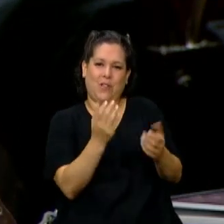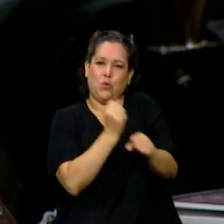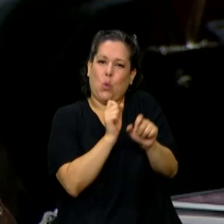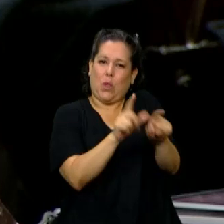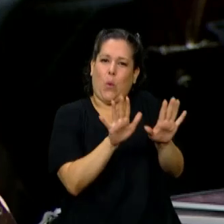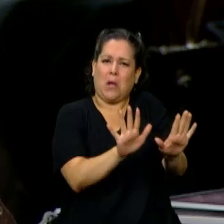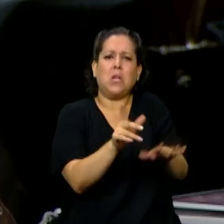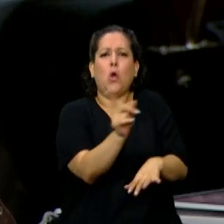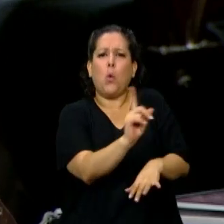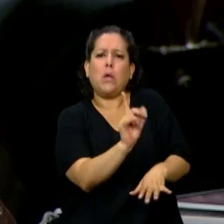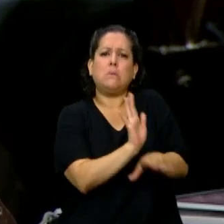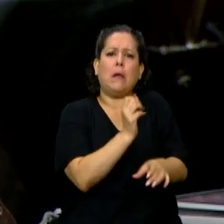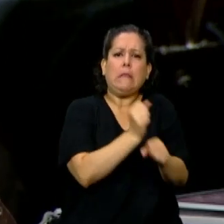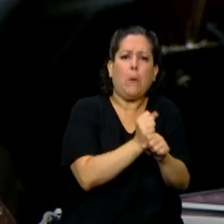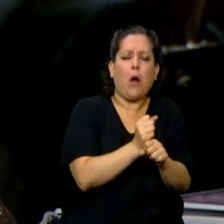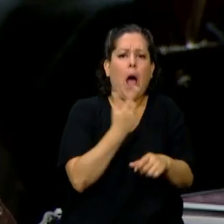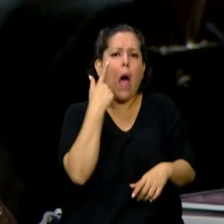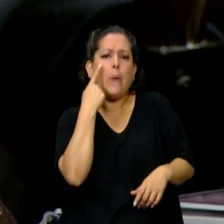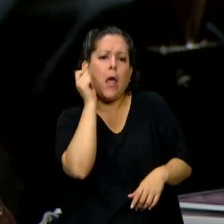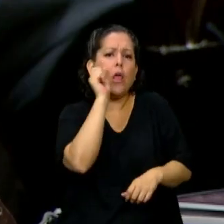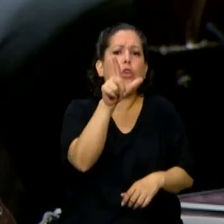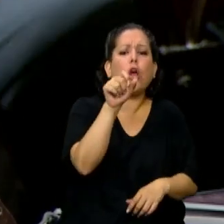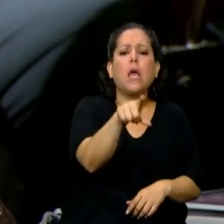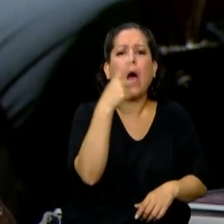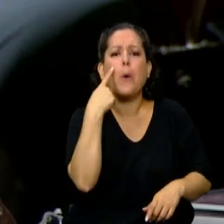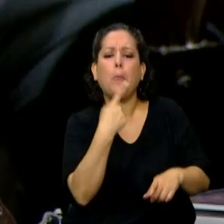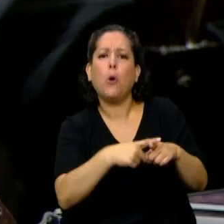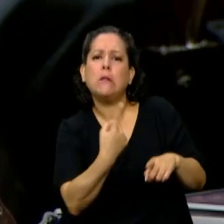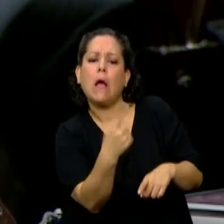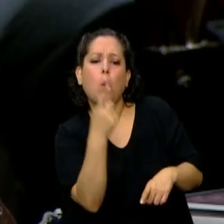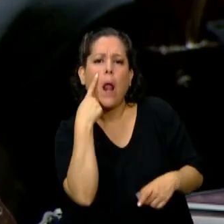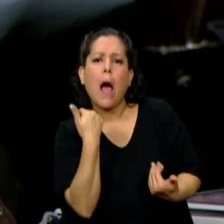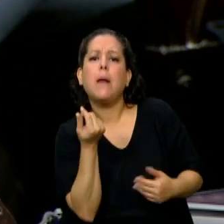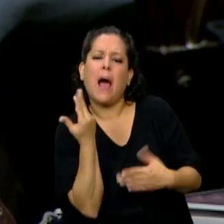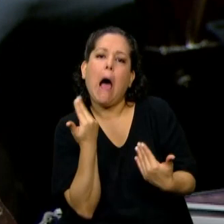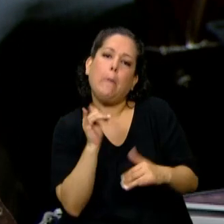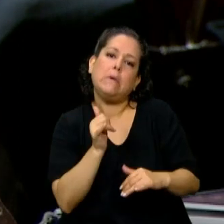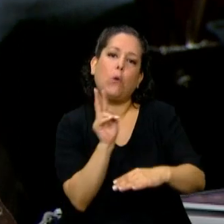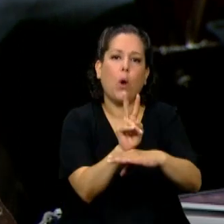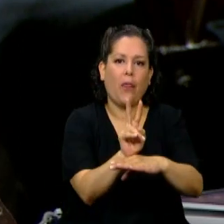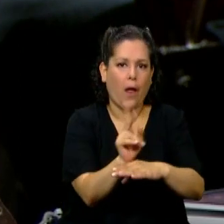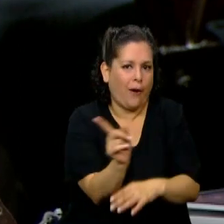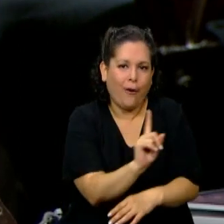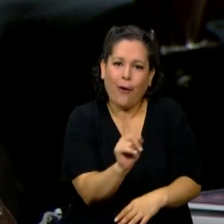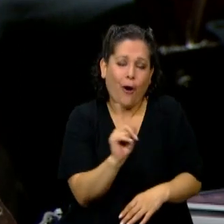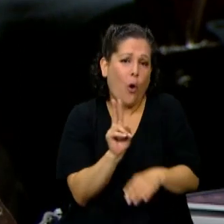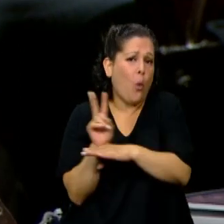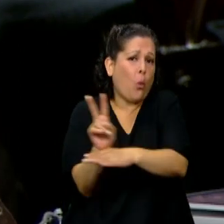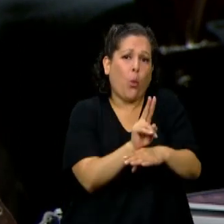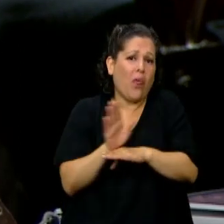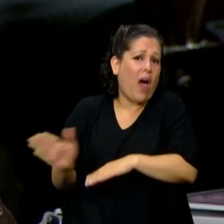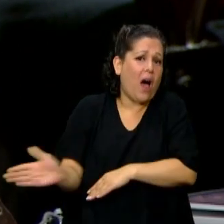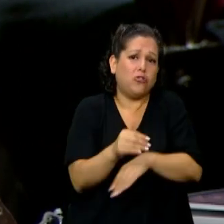andan preguntando qué ideología tiene la gente a la que ellos cuidan. Nos cuidan a todos sin